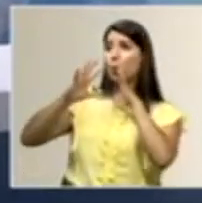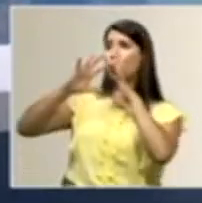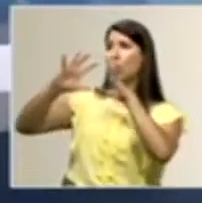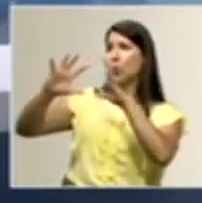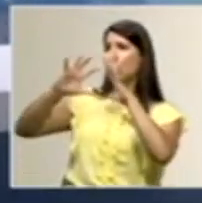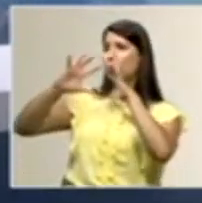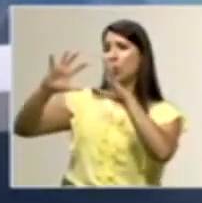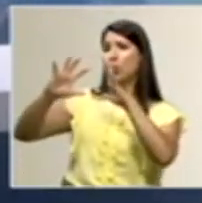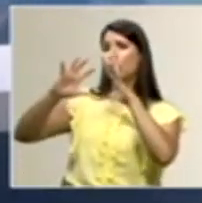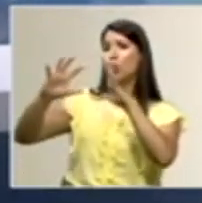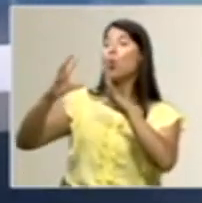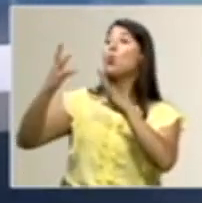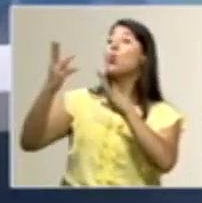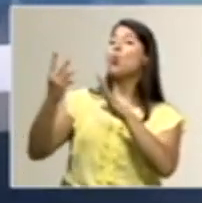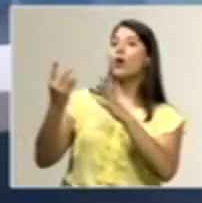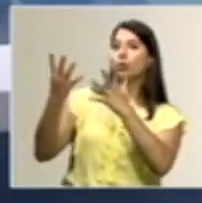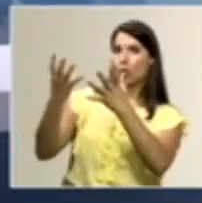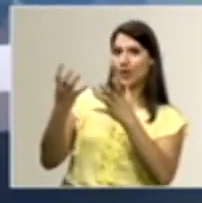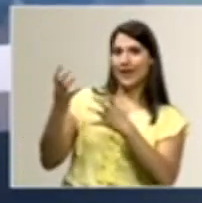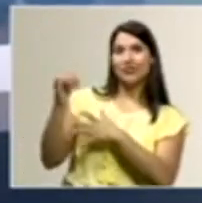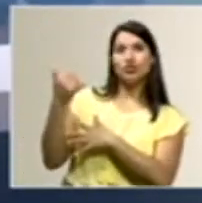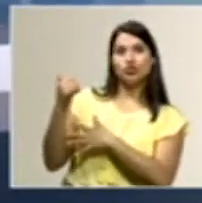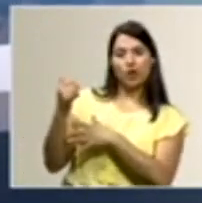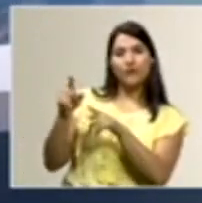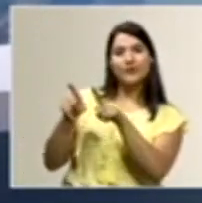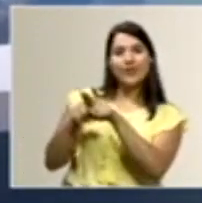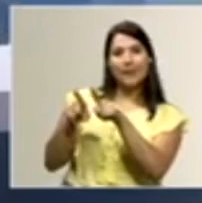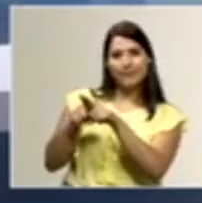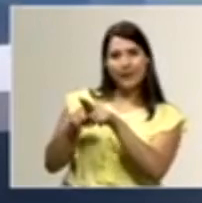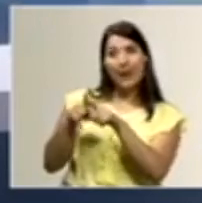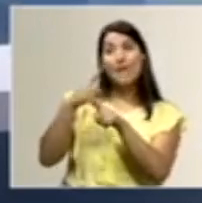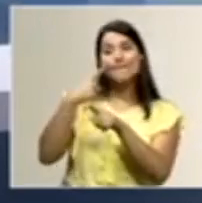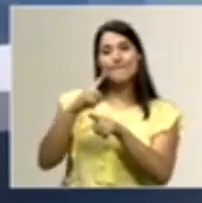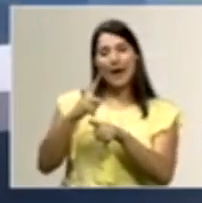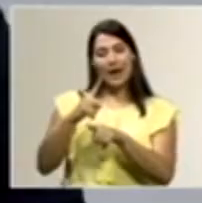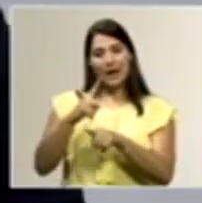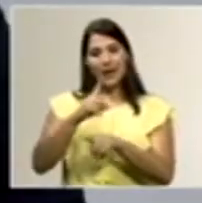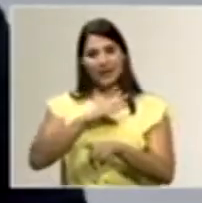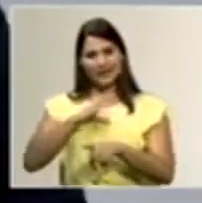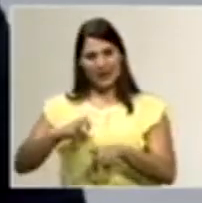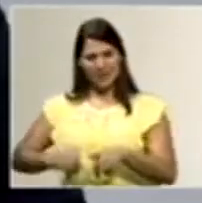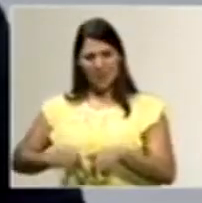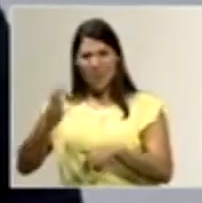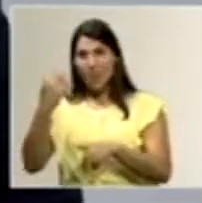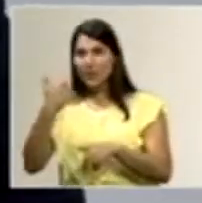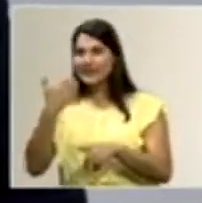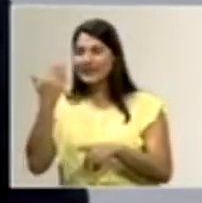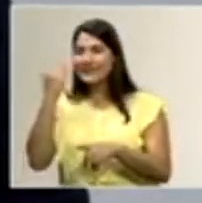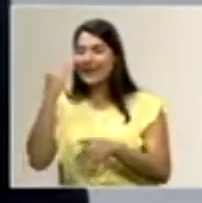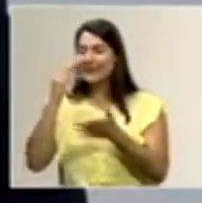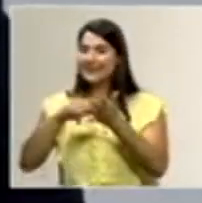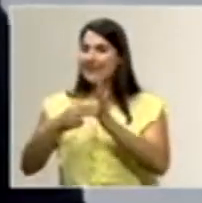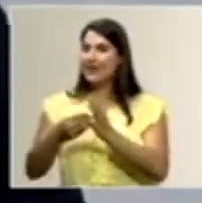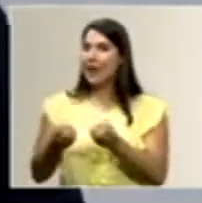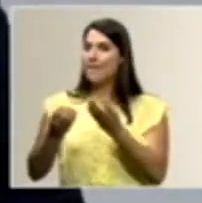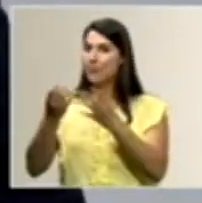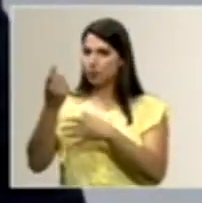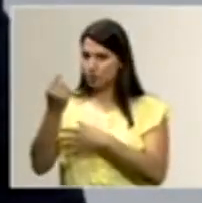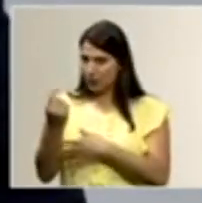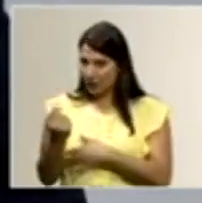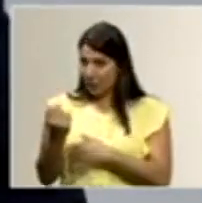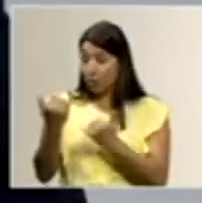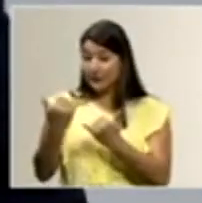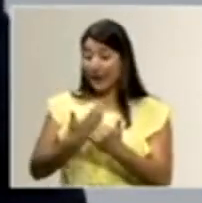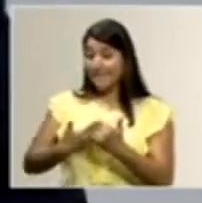cuánto quiere que el surf también se dirija al Salvador, porque sabe que es mucho capital. Está invirtiendo, está